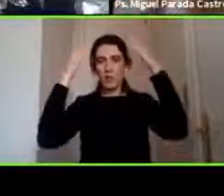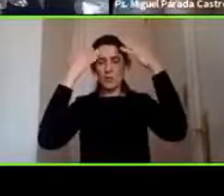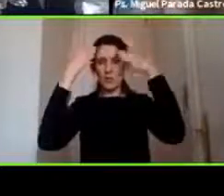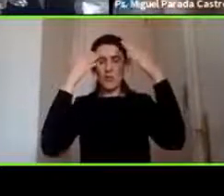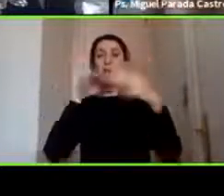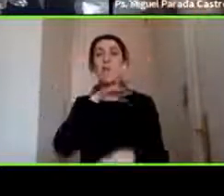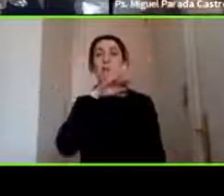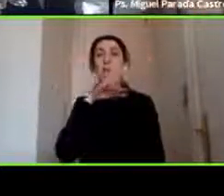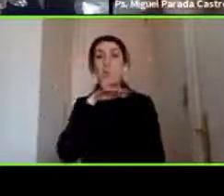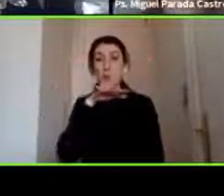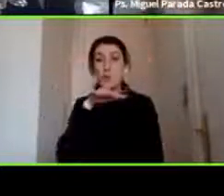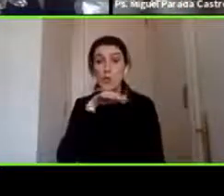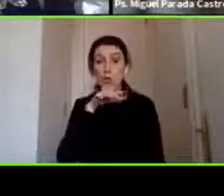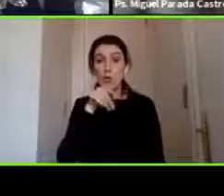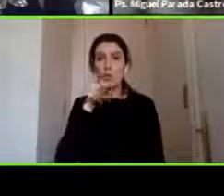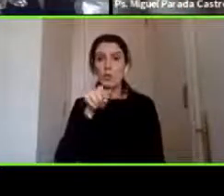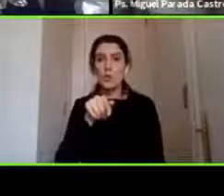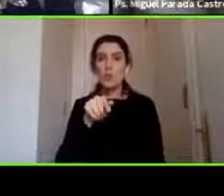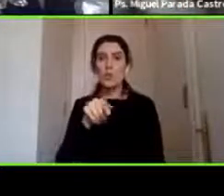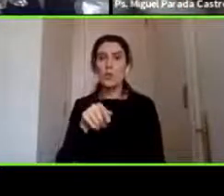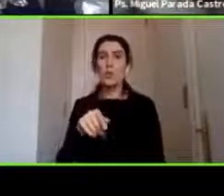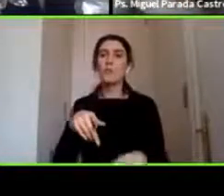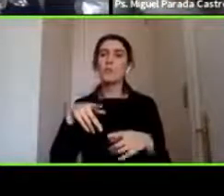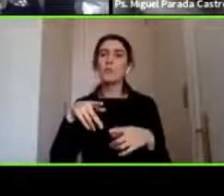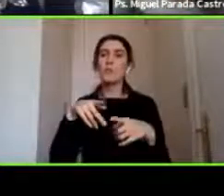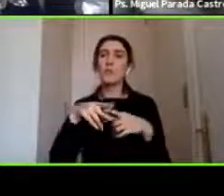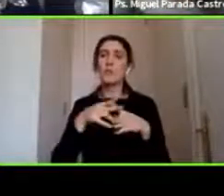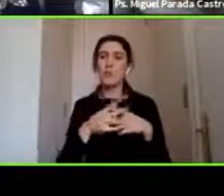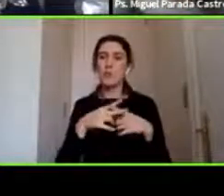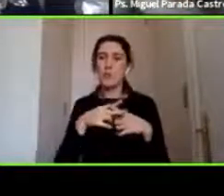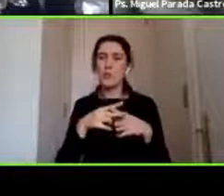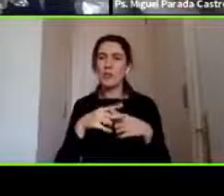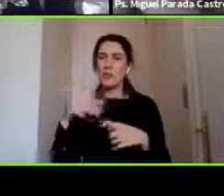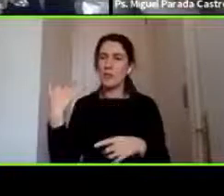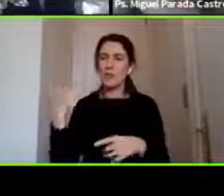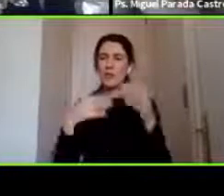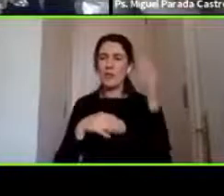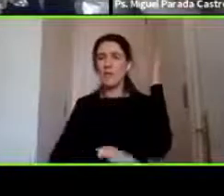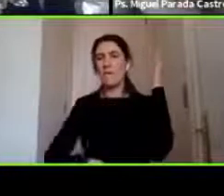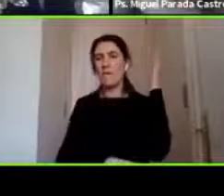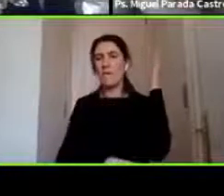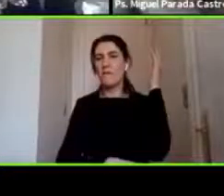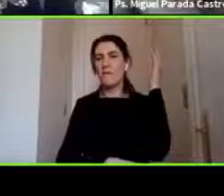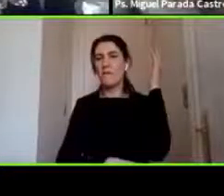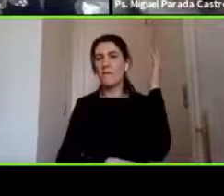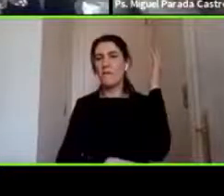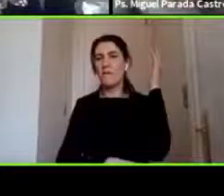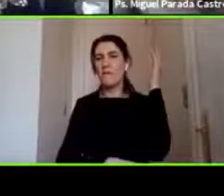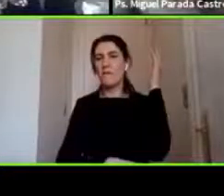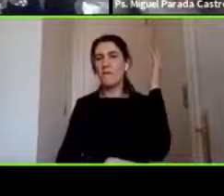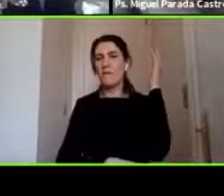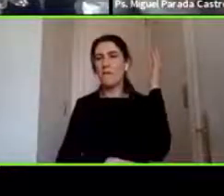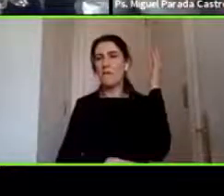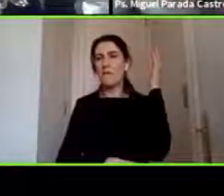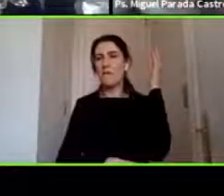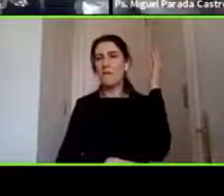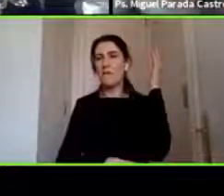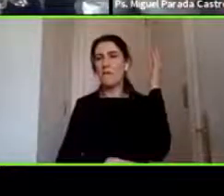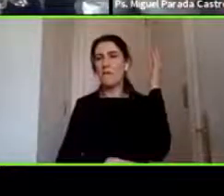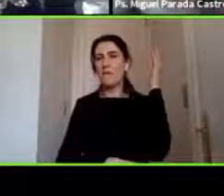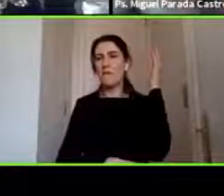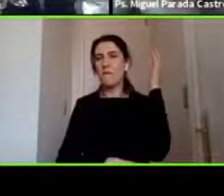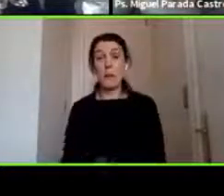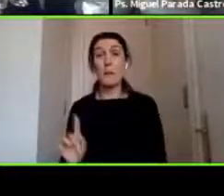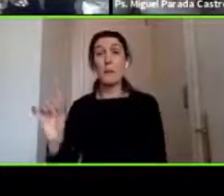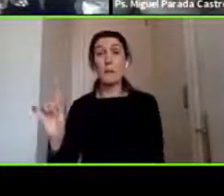como un instrumento de base para el caso de lesiones cerebrales entonces no sé ahí Consuelo Mira o sea primero hay que